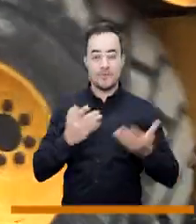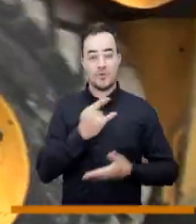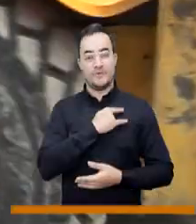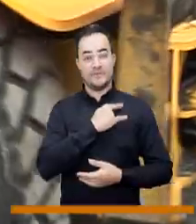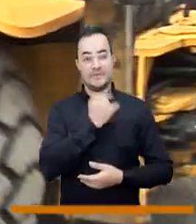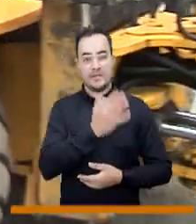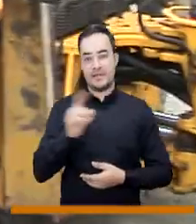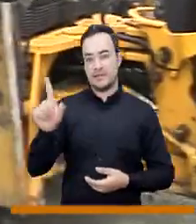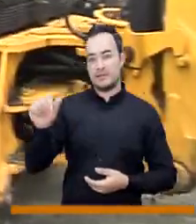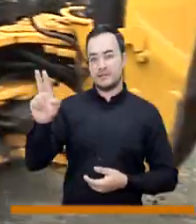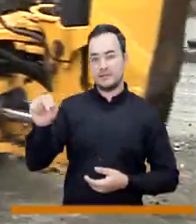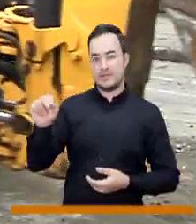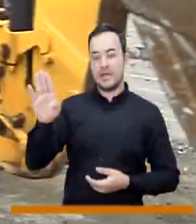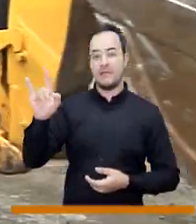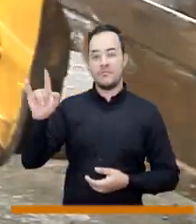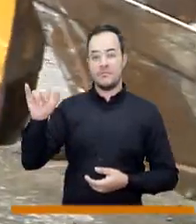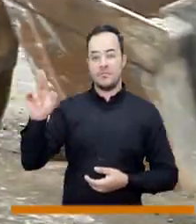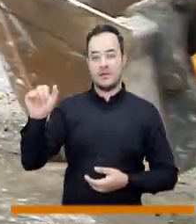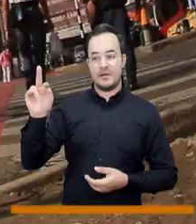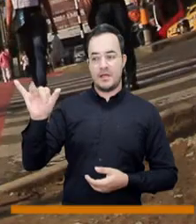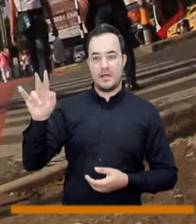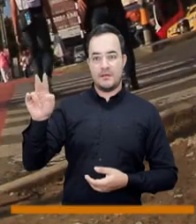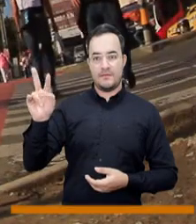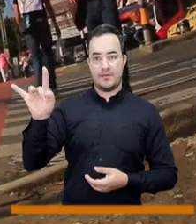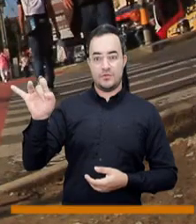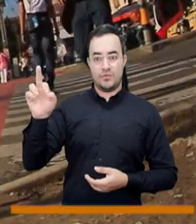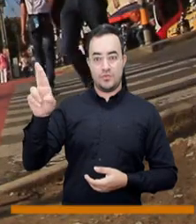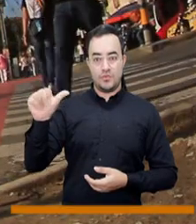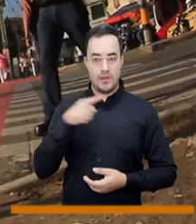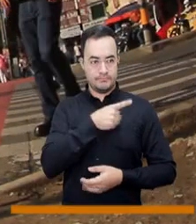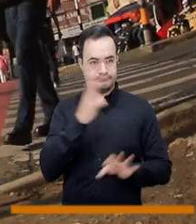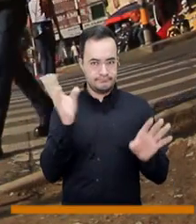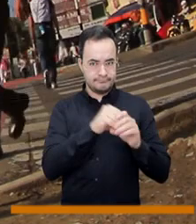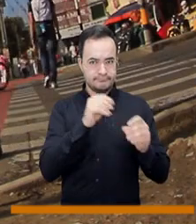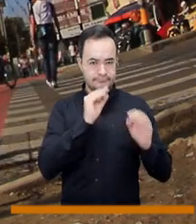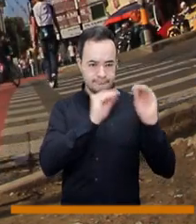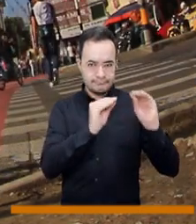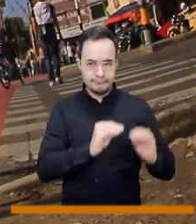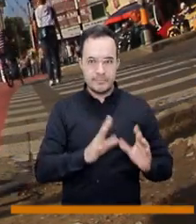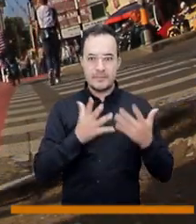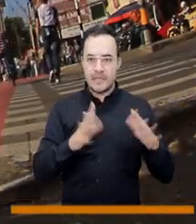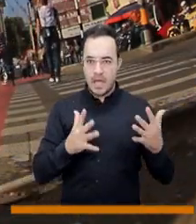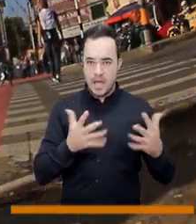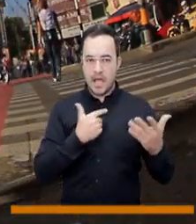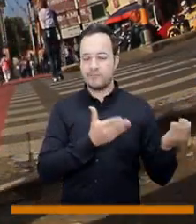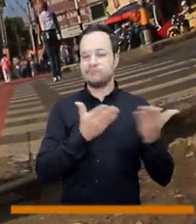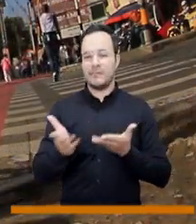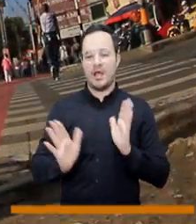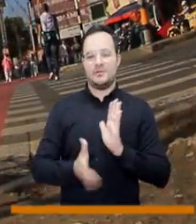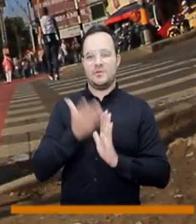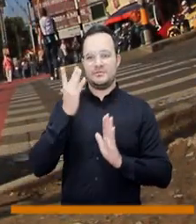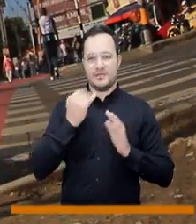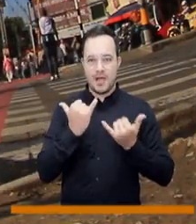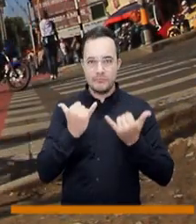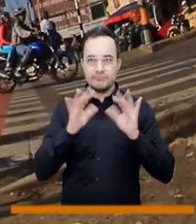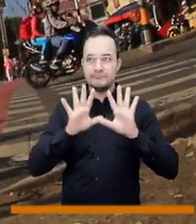Universidad San Buenaventura entrega a la región una guía acústica actualizada y sonificada.